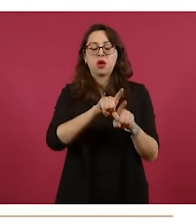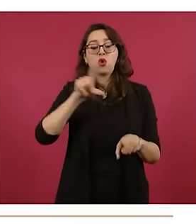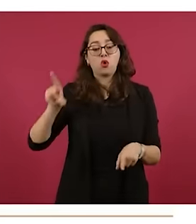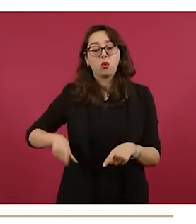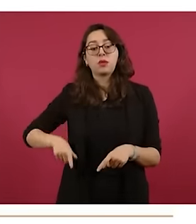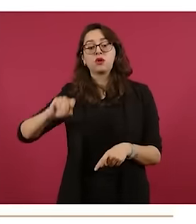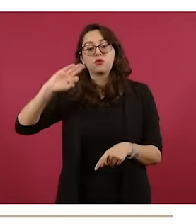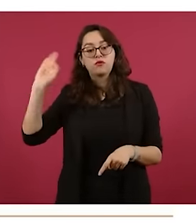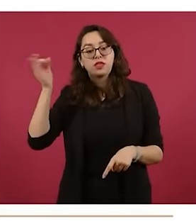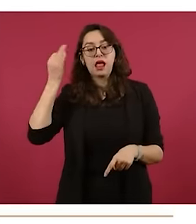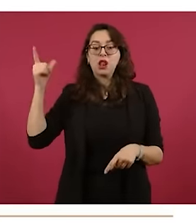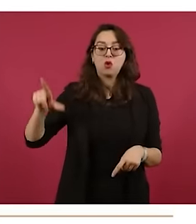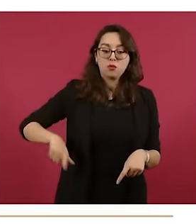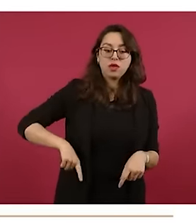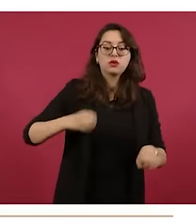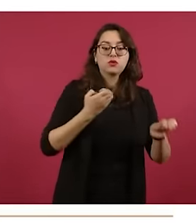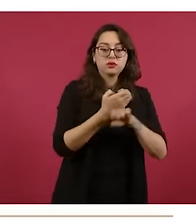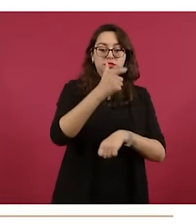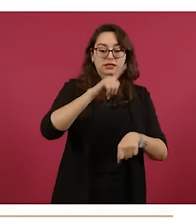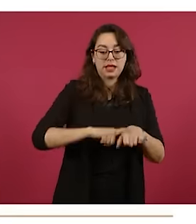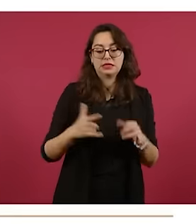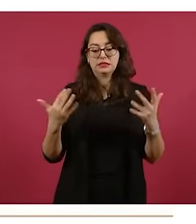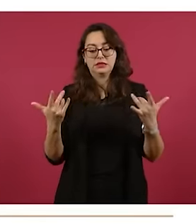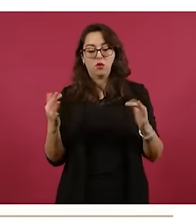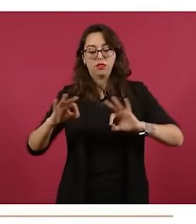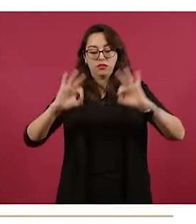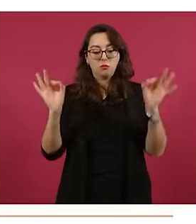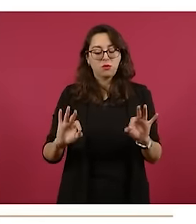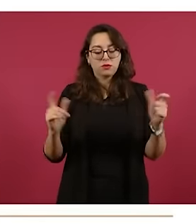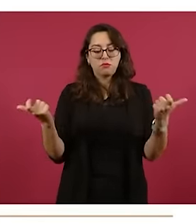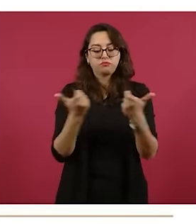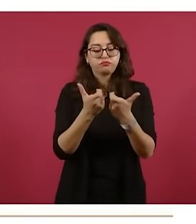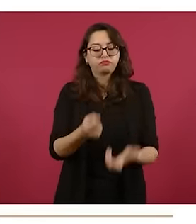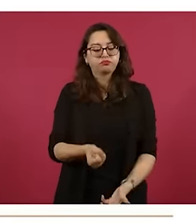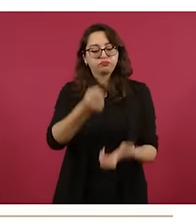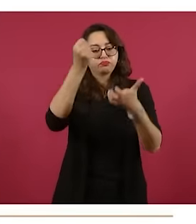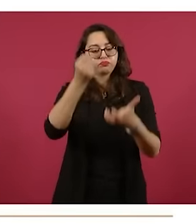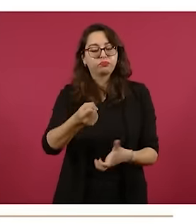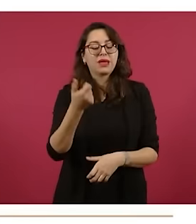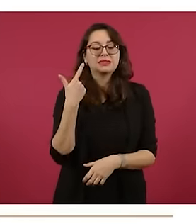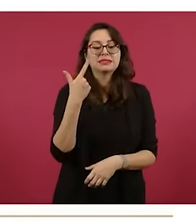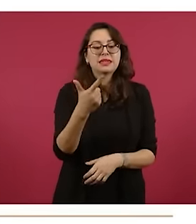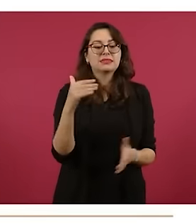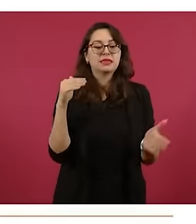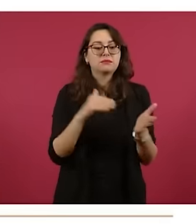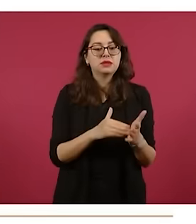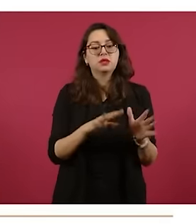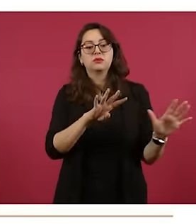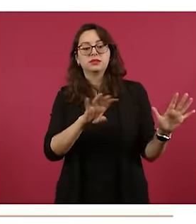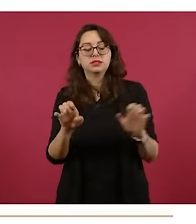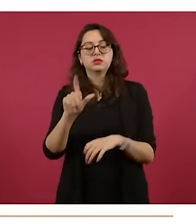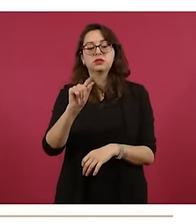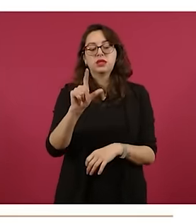gobierno del estado de Nuevo León, 50 por ciento y 50 por ciento, de 7 mil 974 millones de pesos.